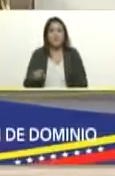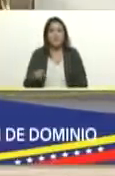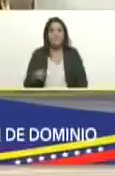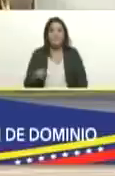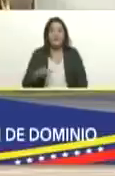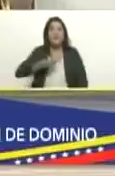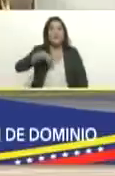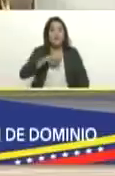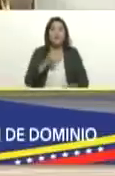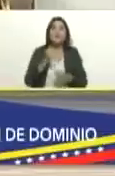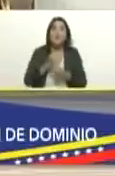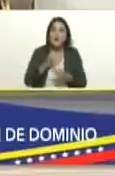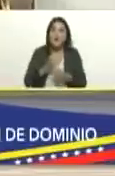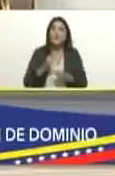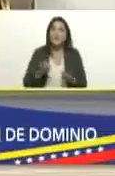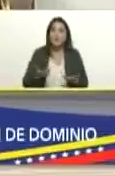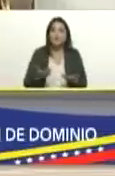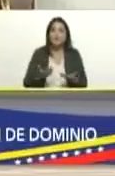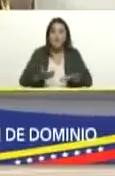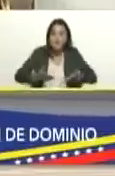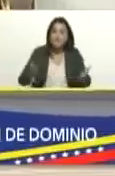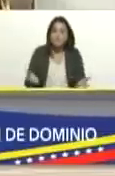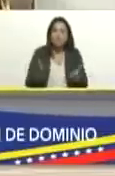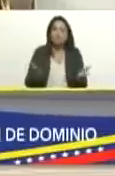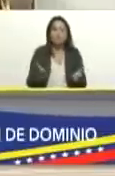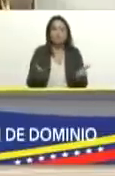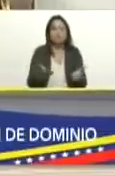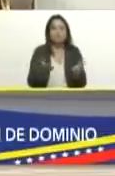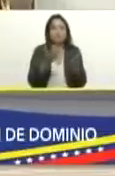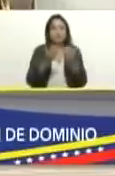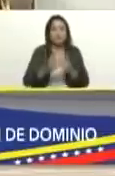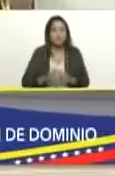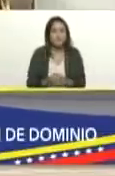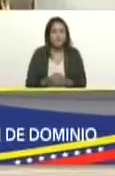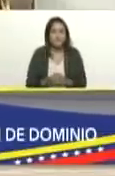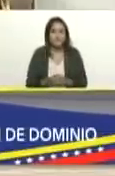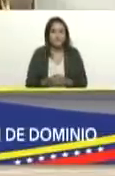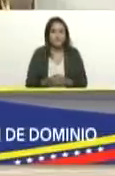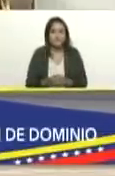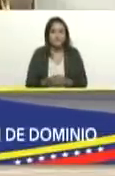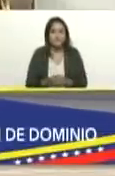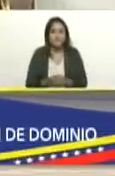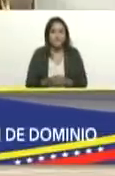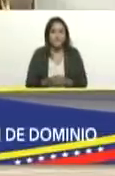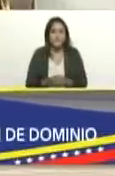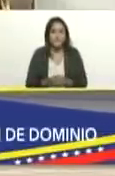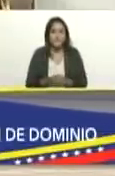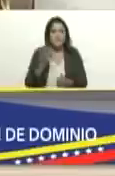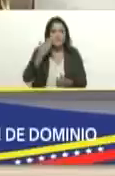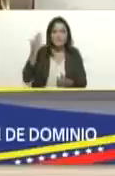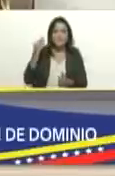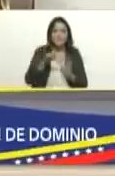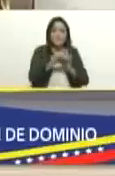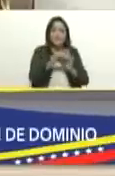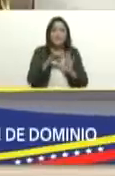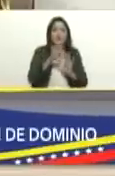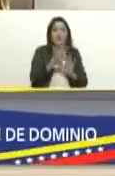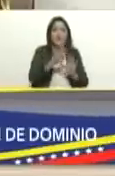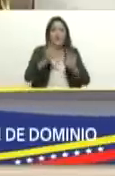y debemos sentir el empuje de hacerlo aún más aquí está el artículo 48